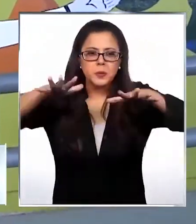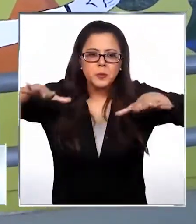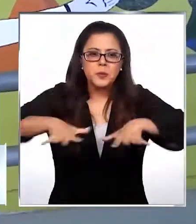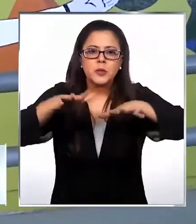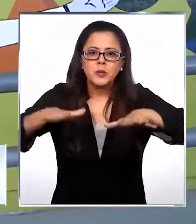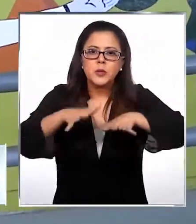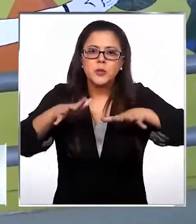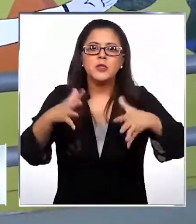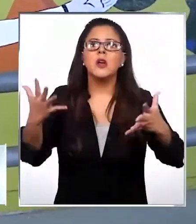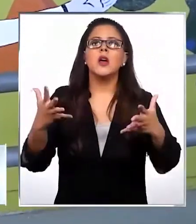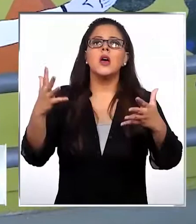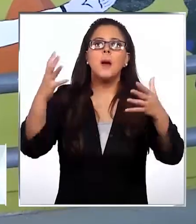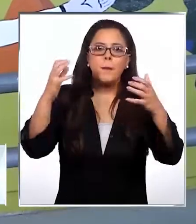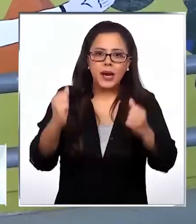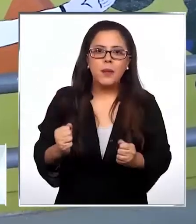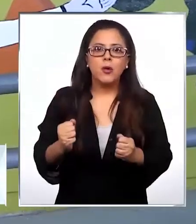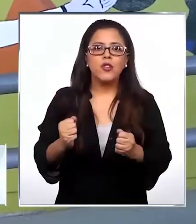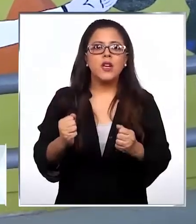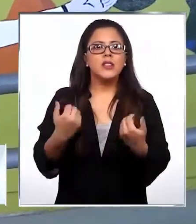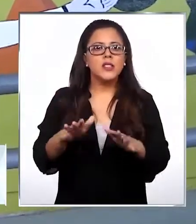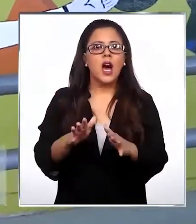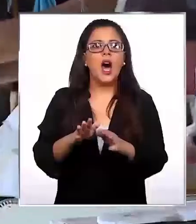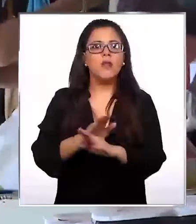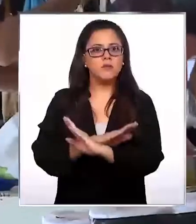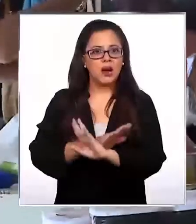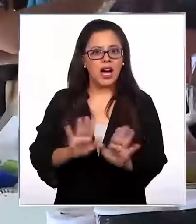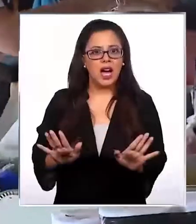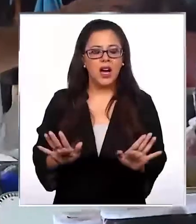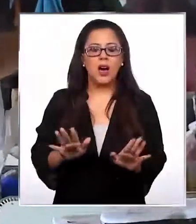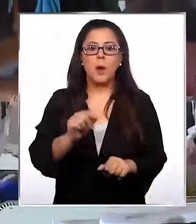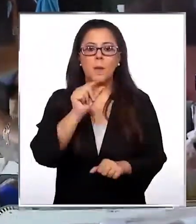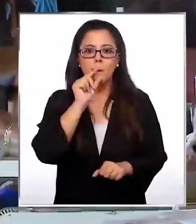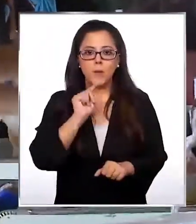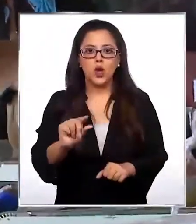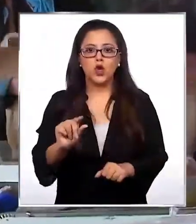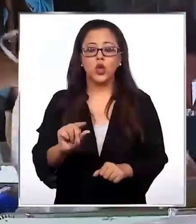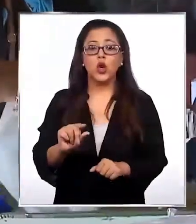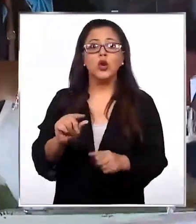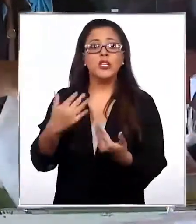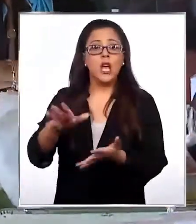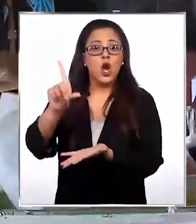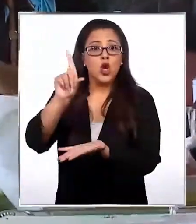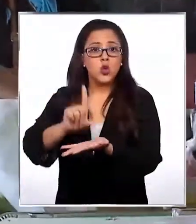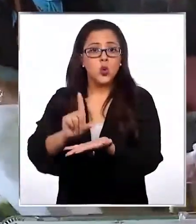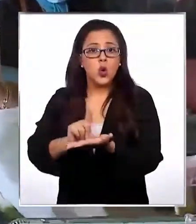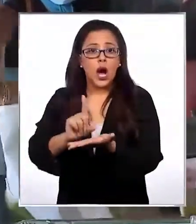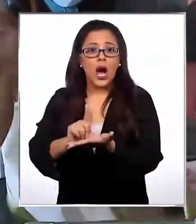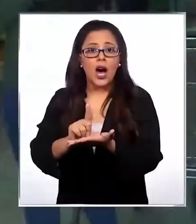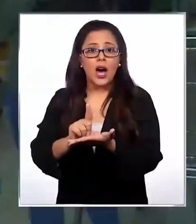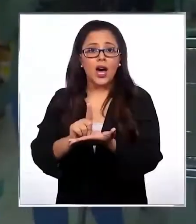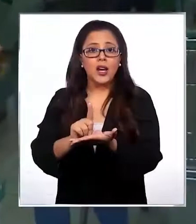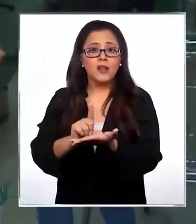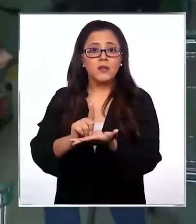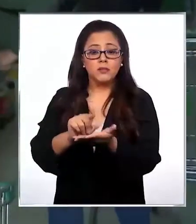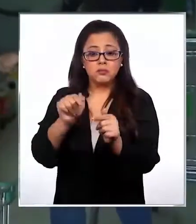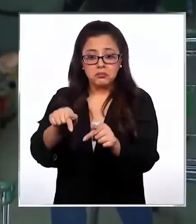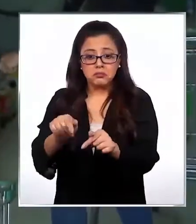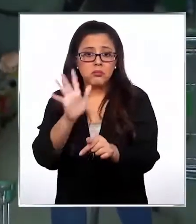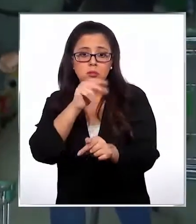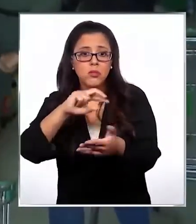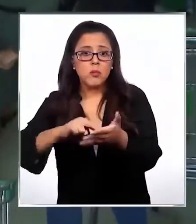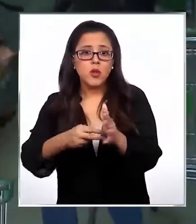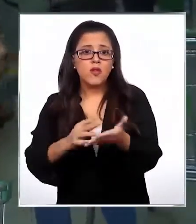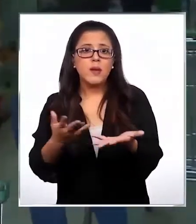esté cierto a nuestro alcance para poder salir pronto de ella. El principal centro de abastecimiento de la comuna chanquina no ha tenido